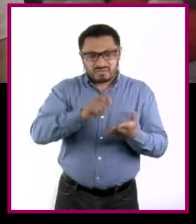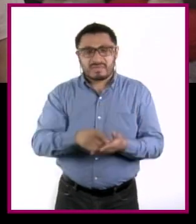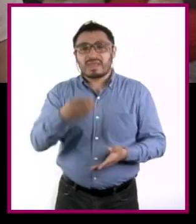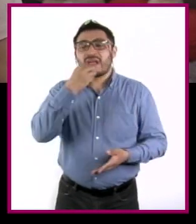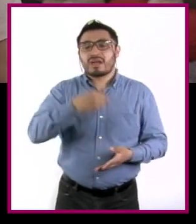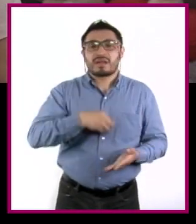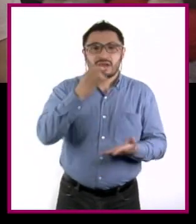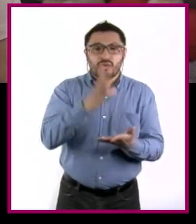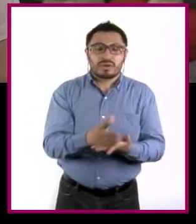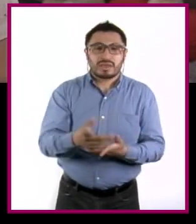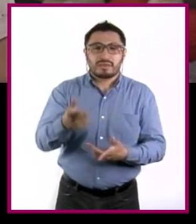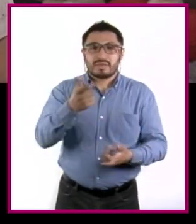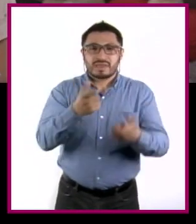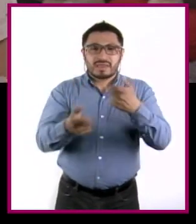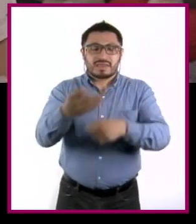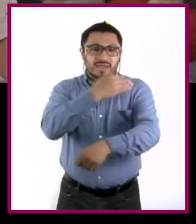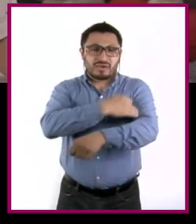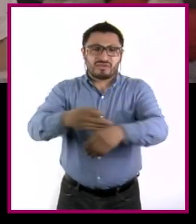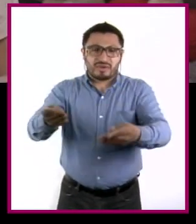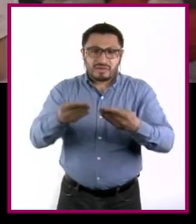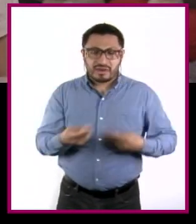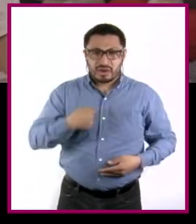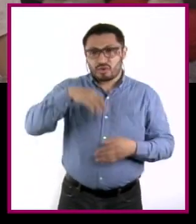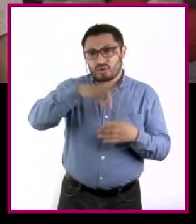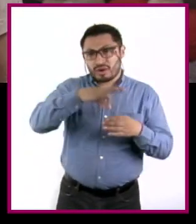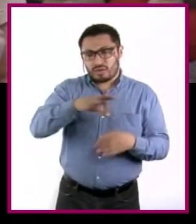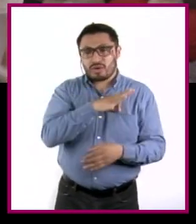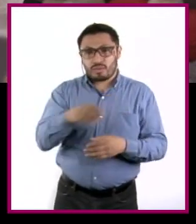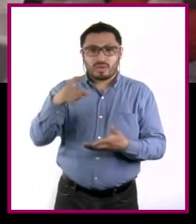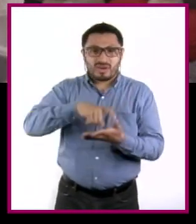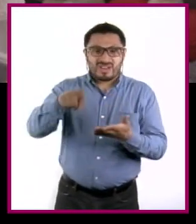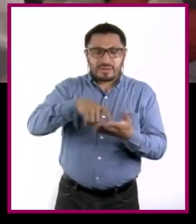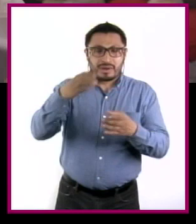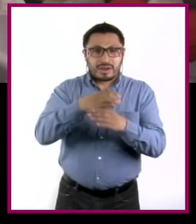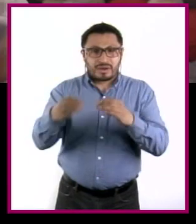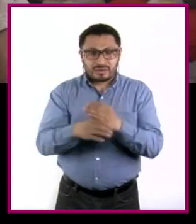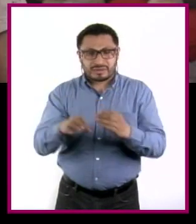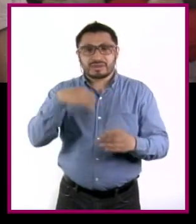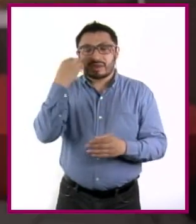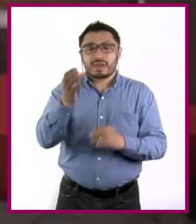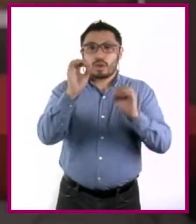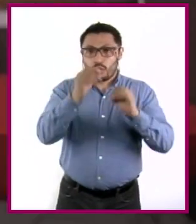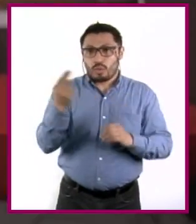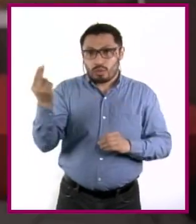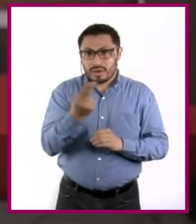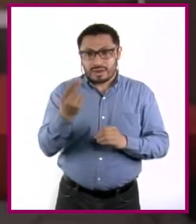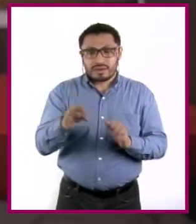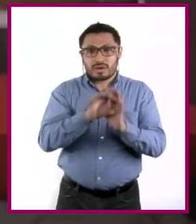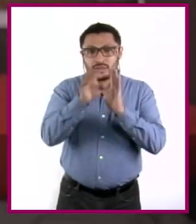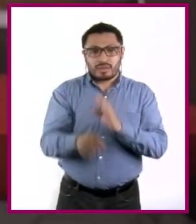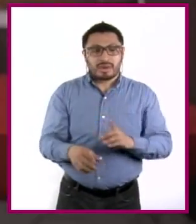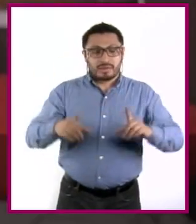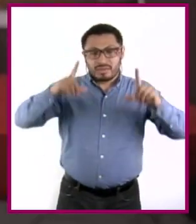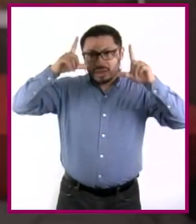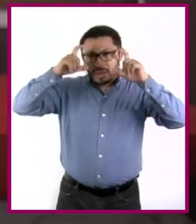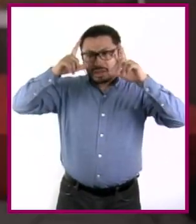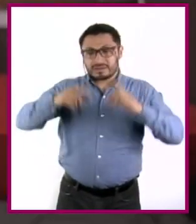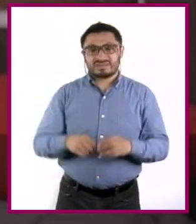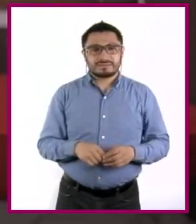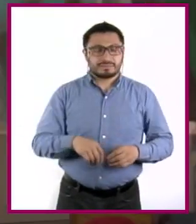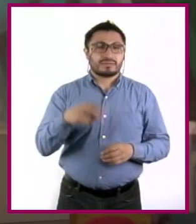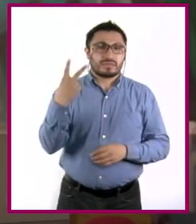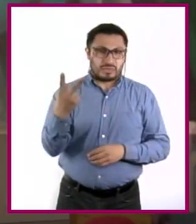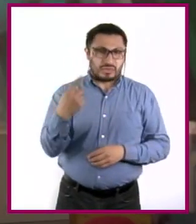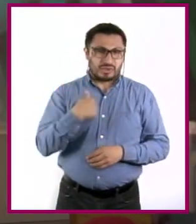solo del dinero que me dan mis papás. Así ahorro y puedo conseguir cosas que realmente quiero o necesito, como mi cámara. Dos es mi